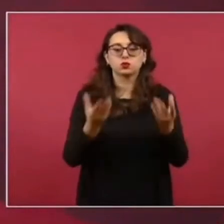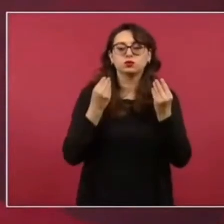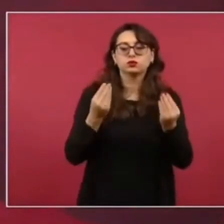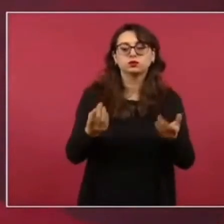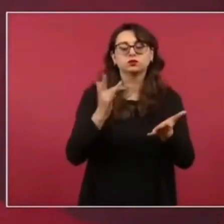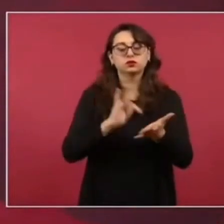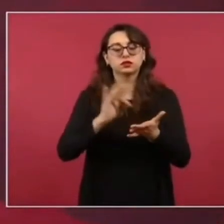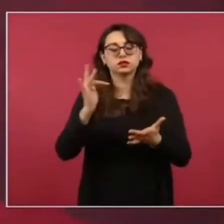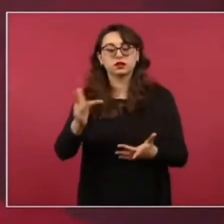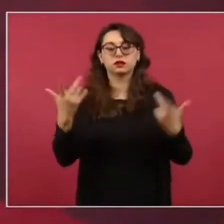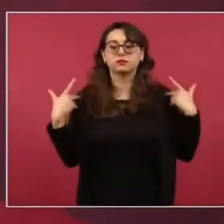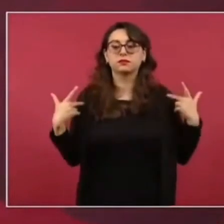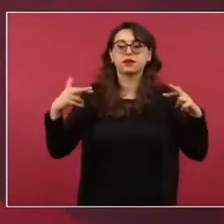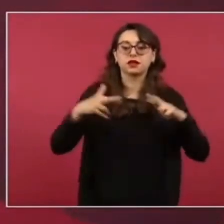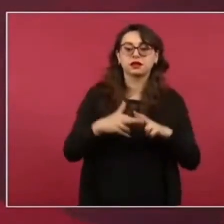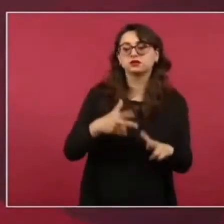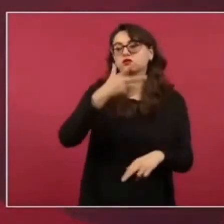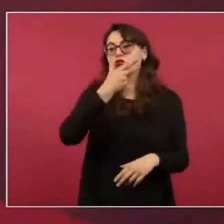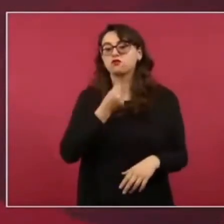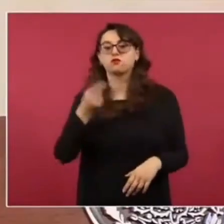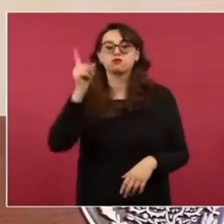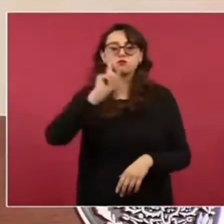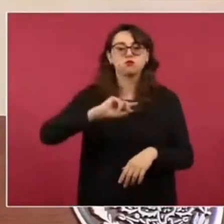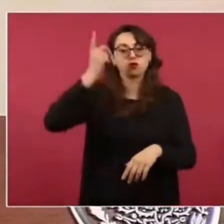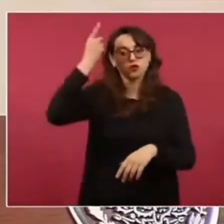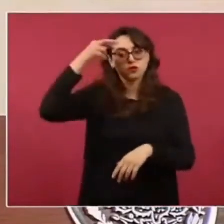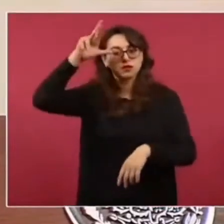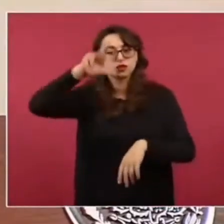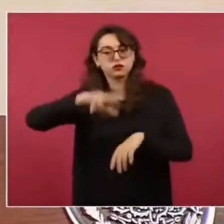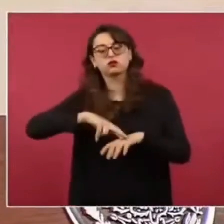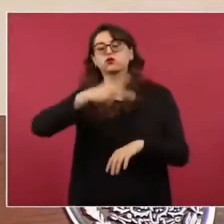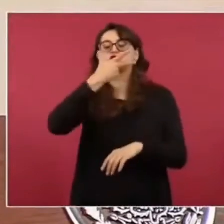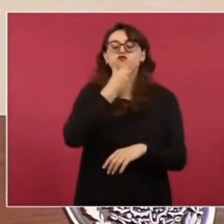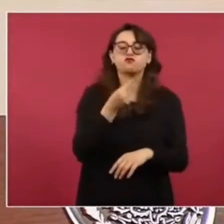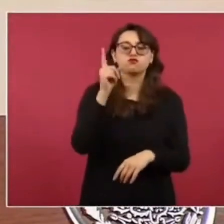directores de planteles educativos del nivel